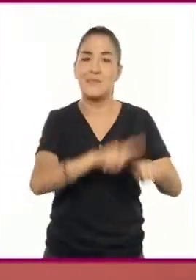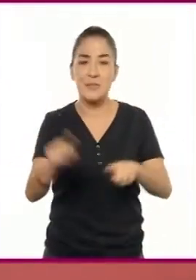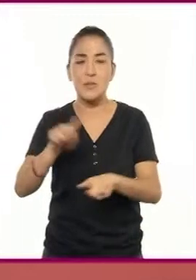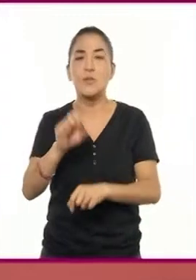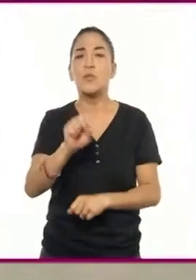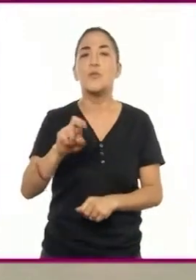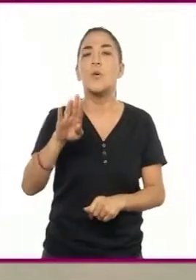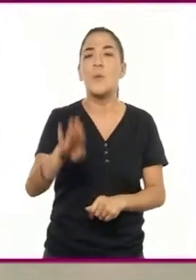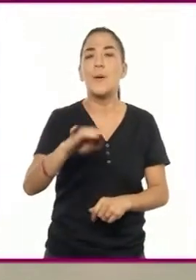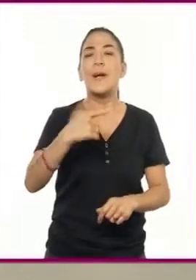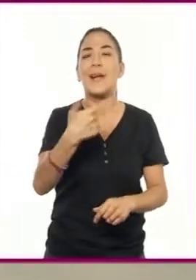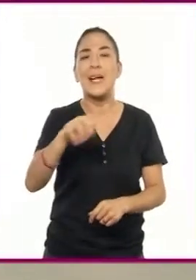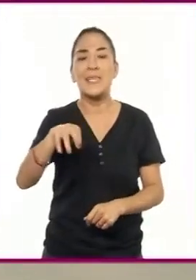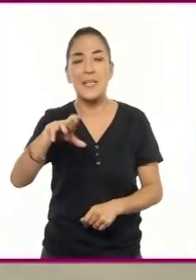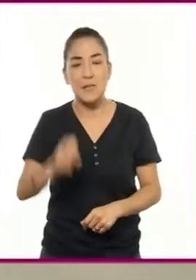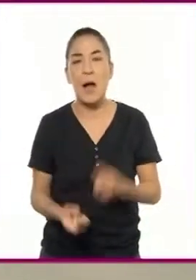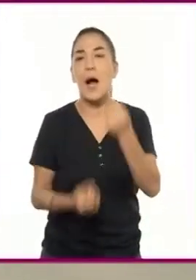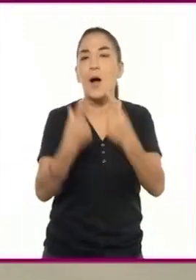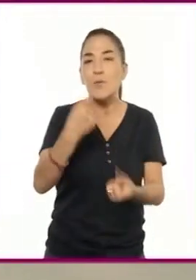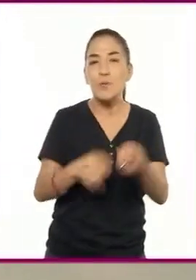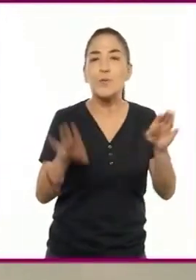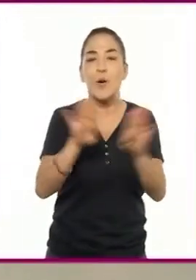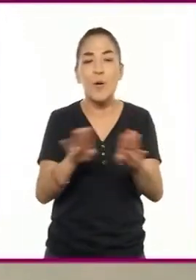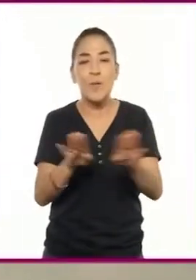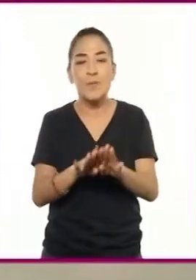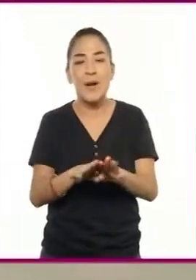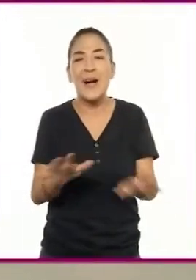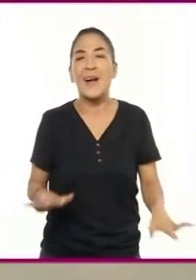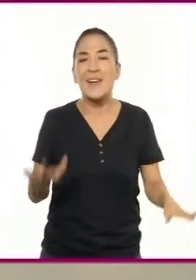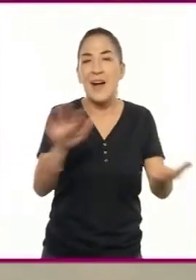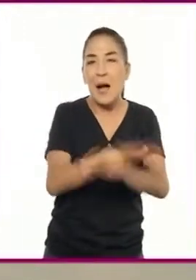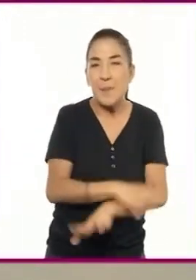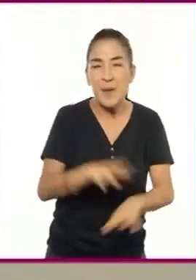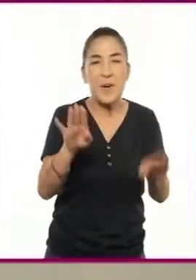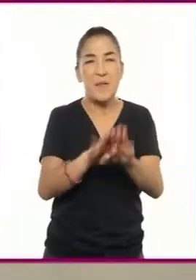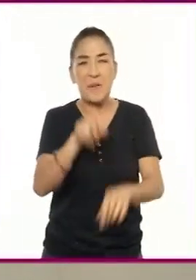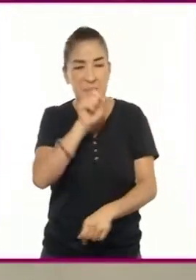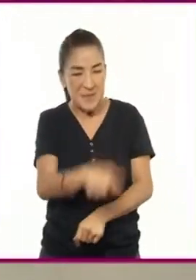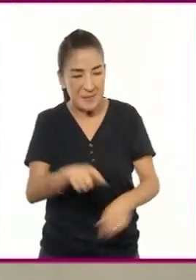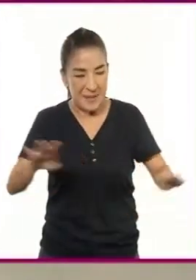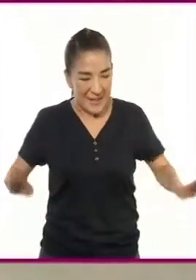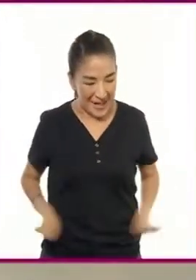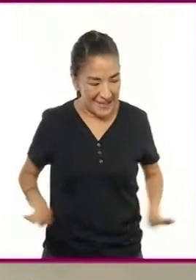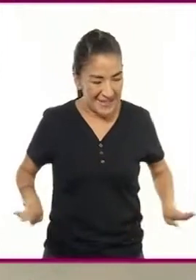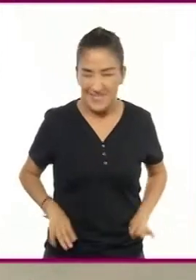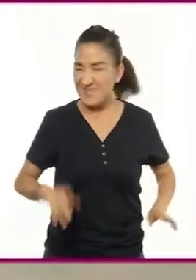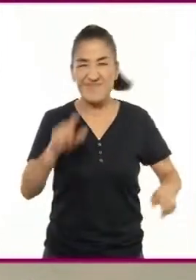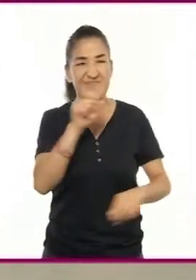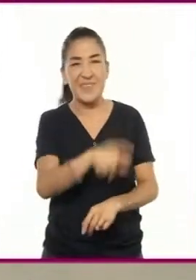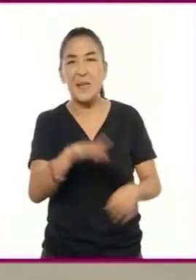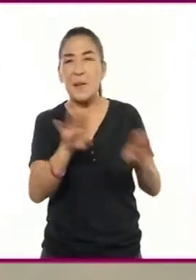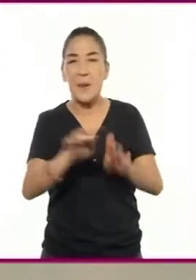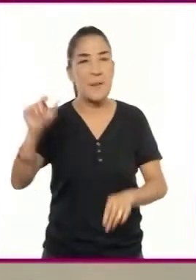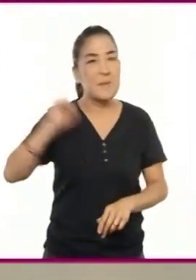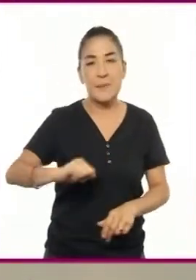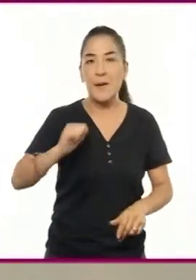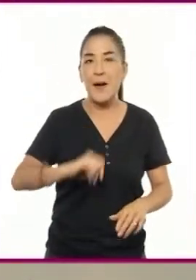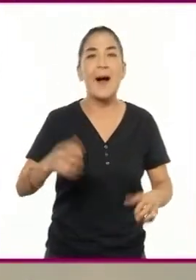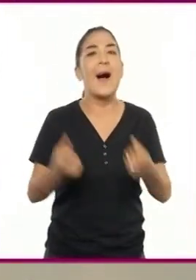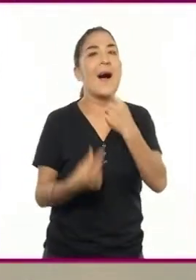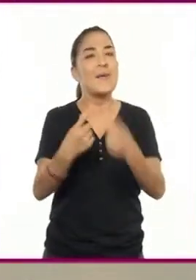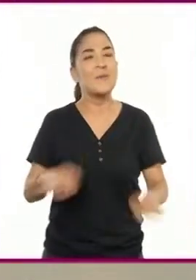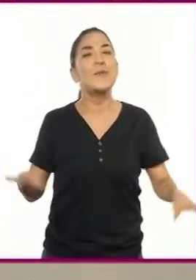algunos experimentales que han buscado romper con las características convencionales del género,